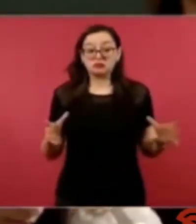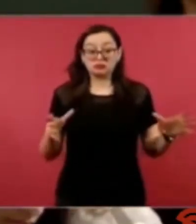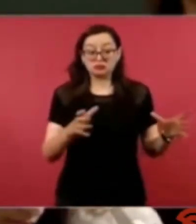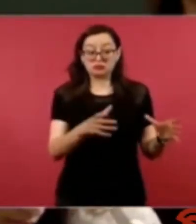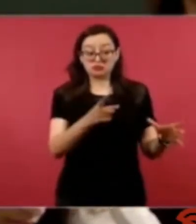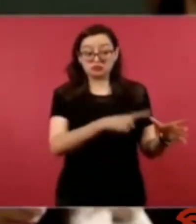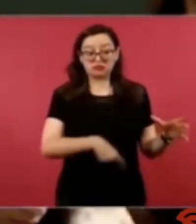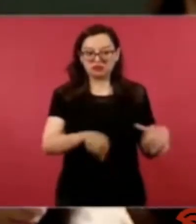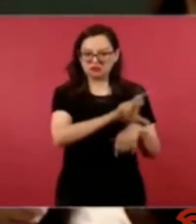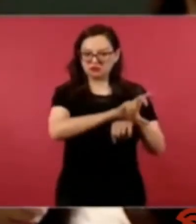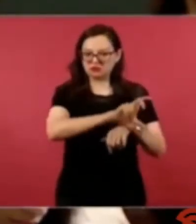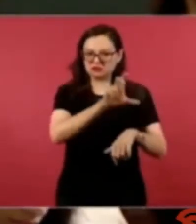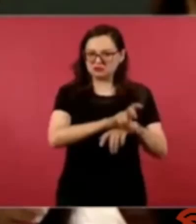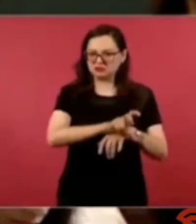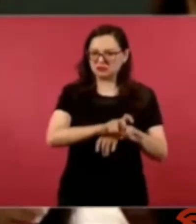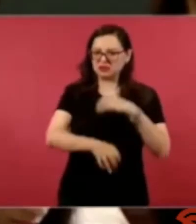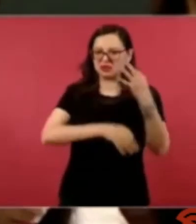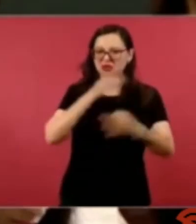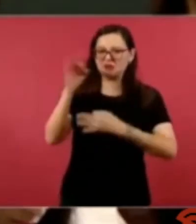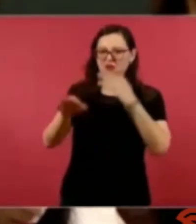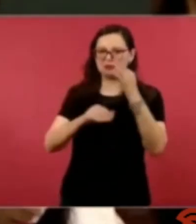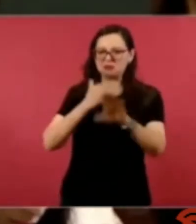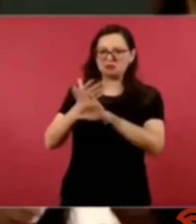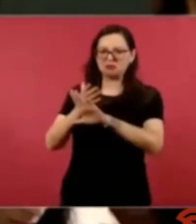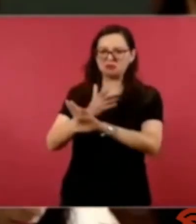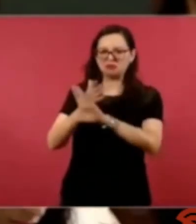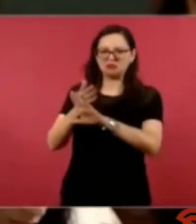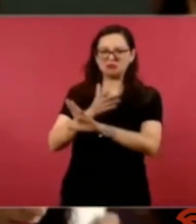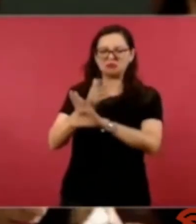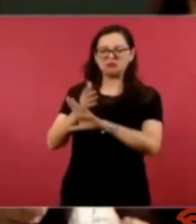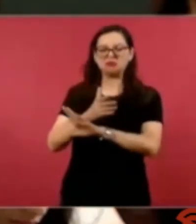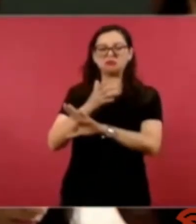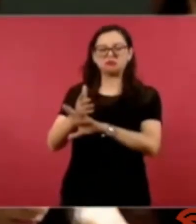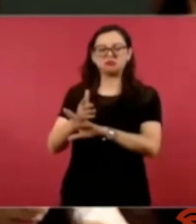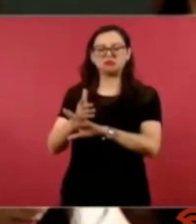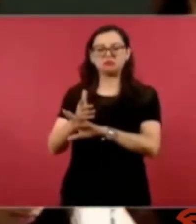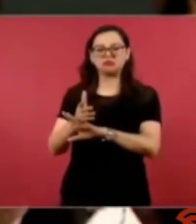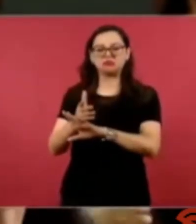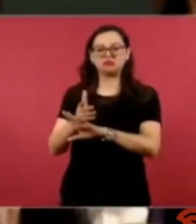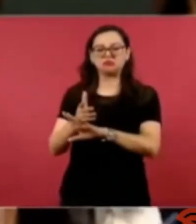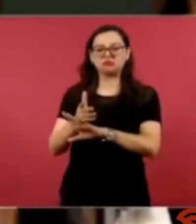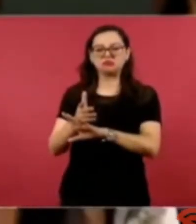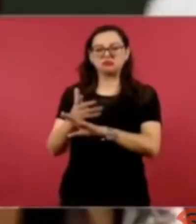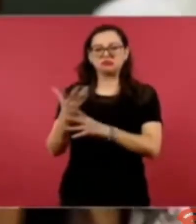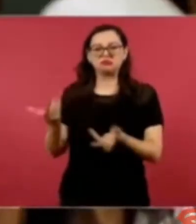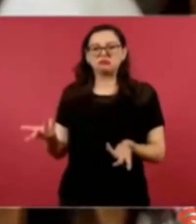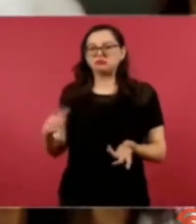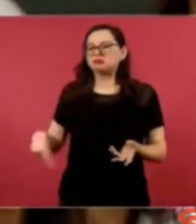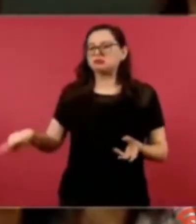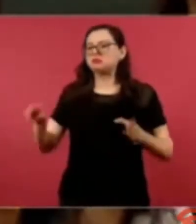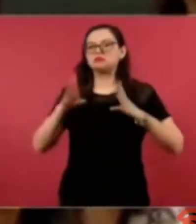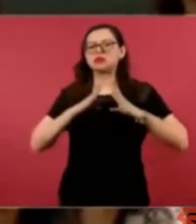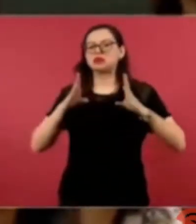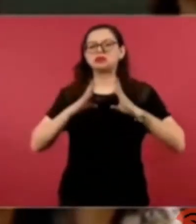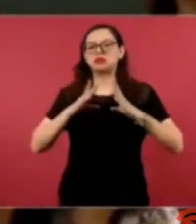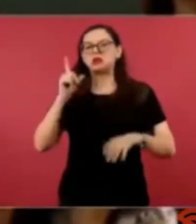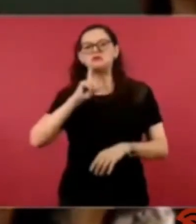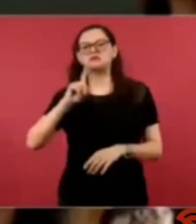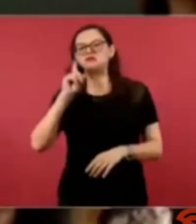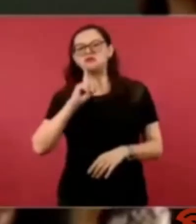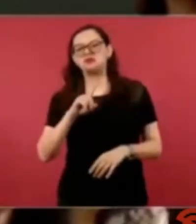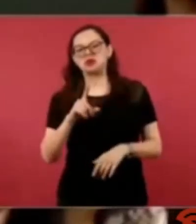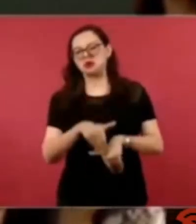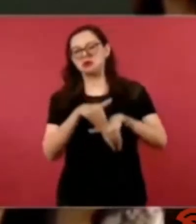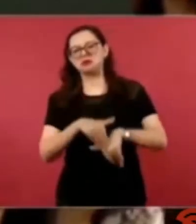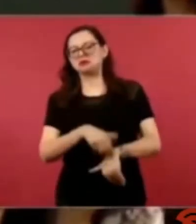que casi está firmado los llevará a decir que al interior de las fuerzas armadas no aceptan que una mujer lleve las